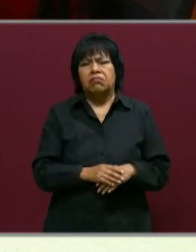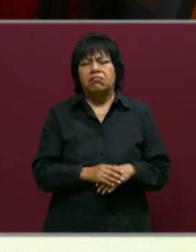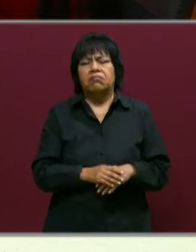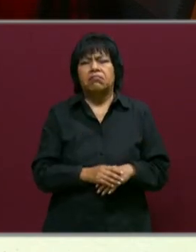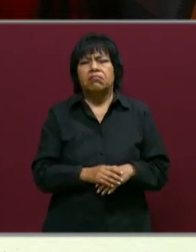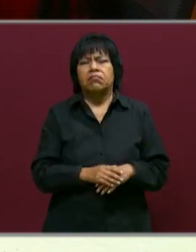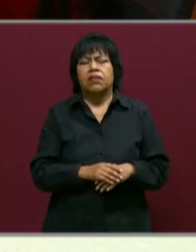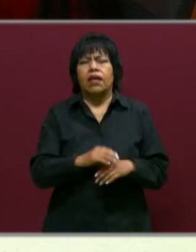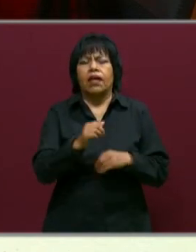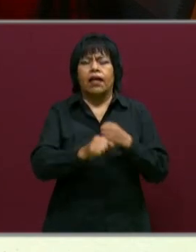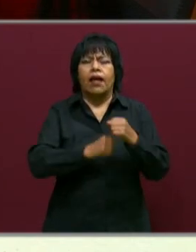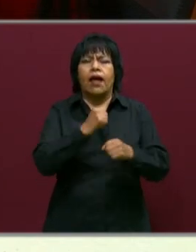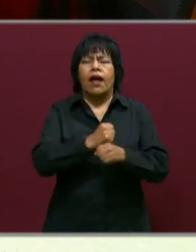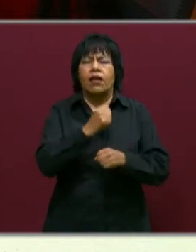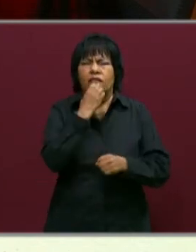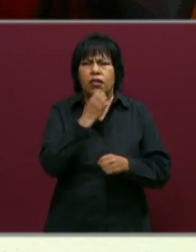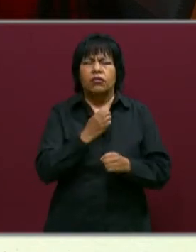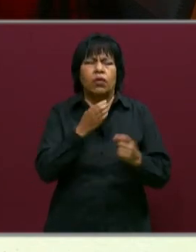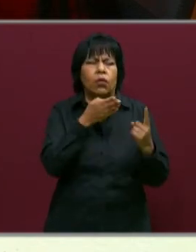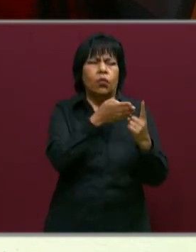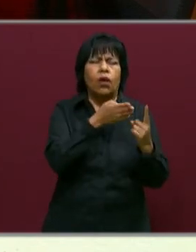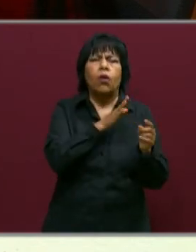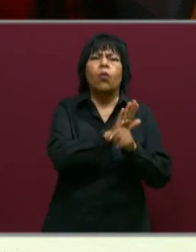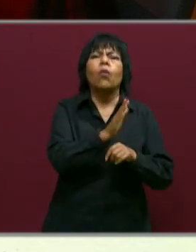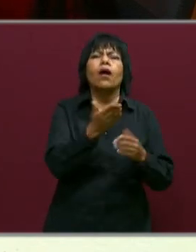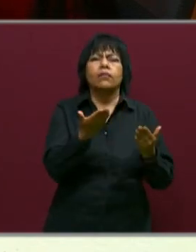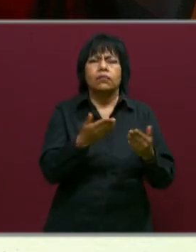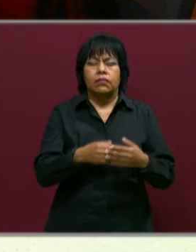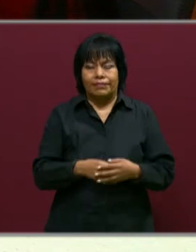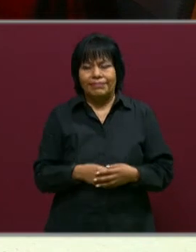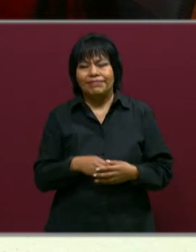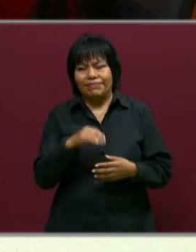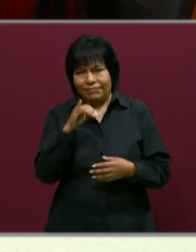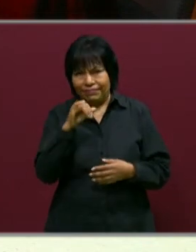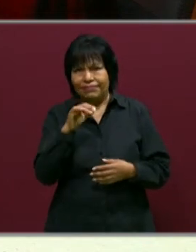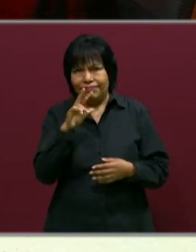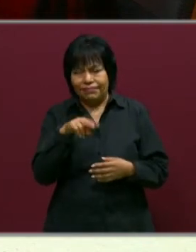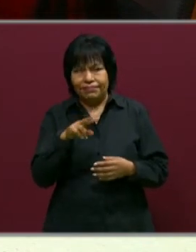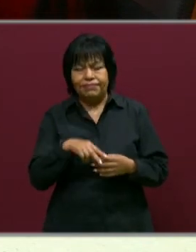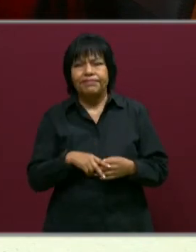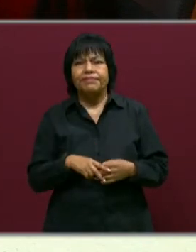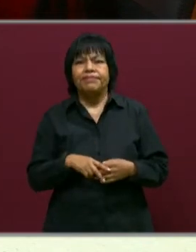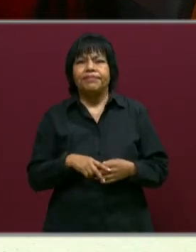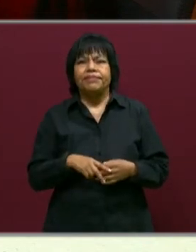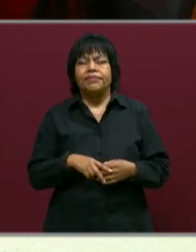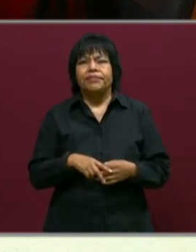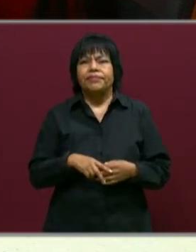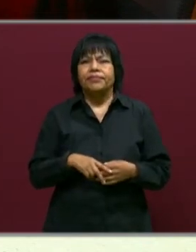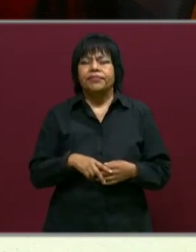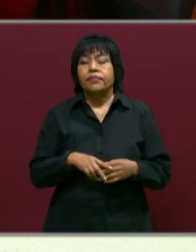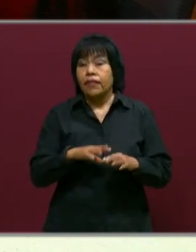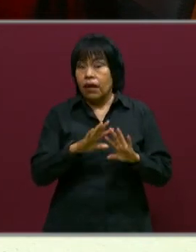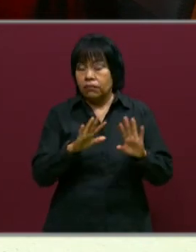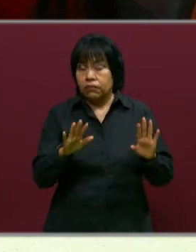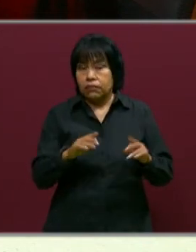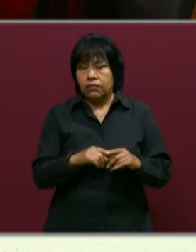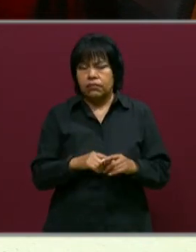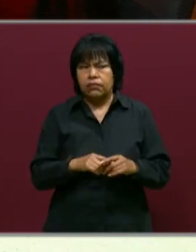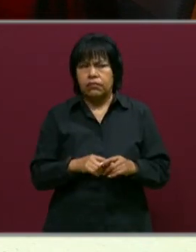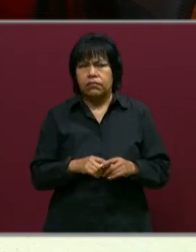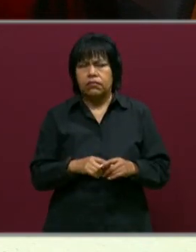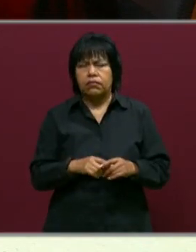cómo se enfocó esta acción. Claro, bueno, me parece que en las